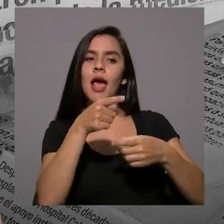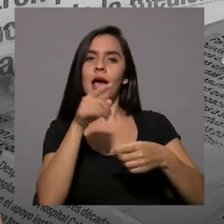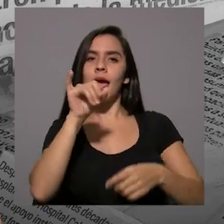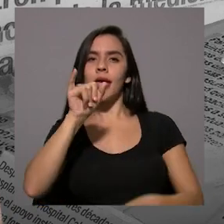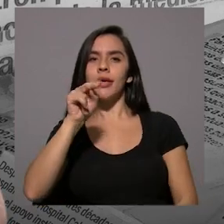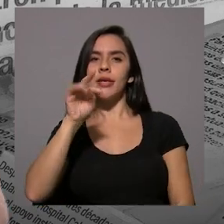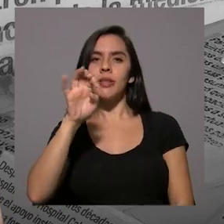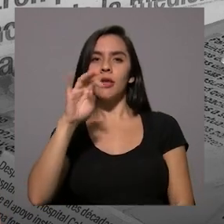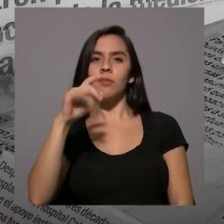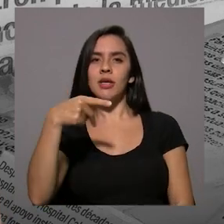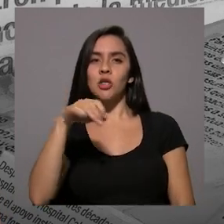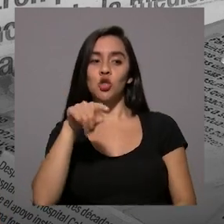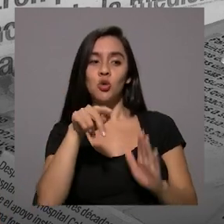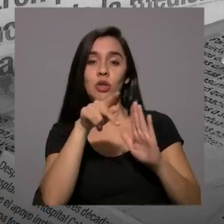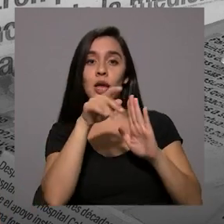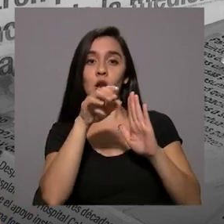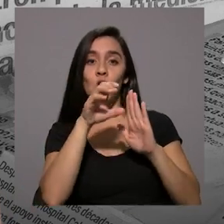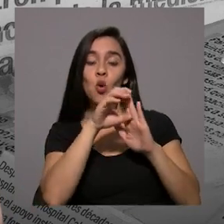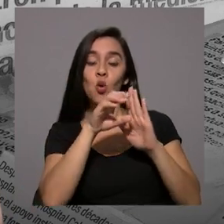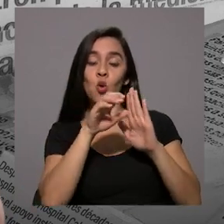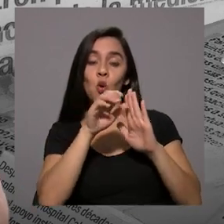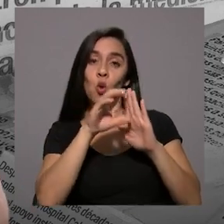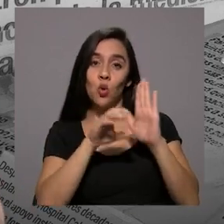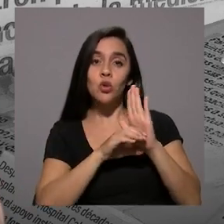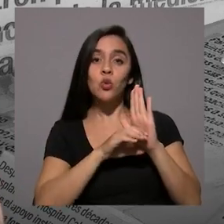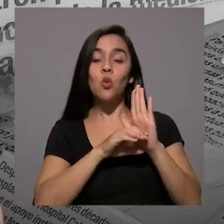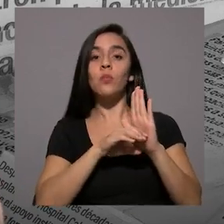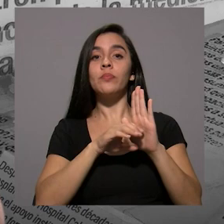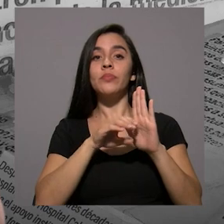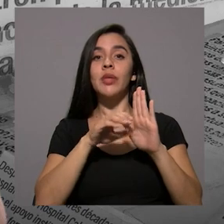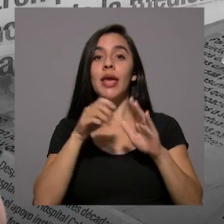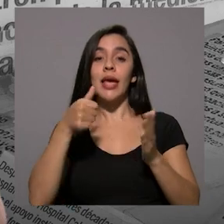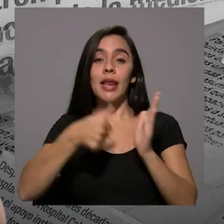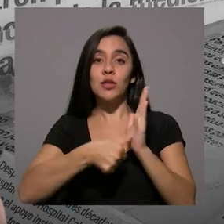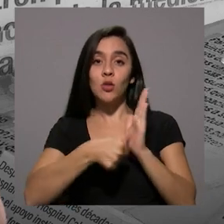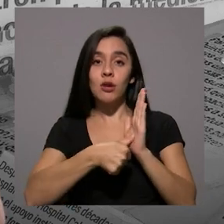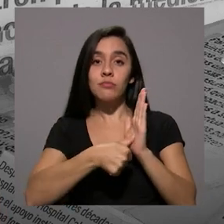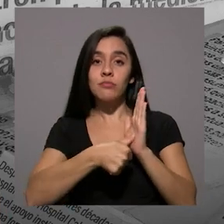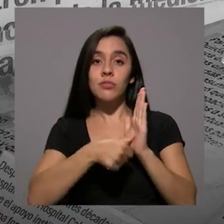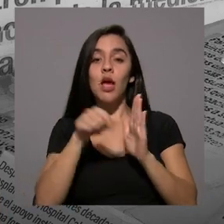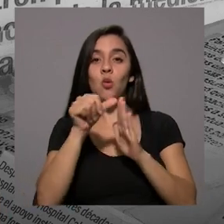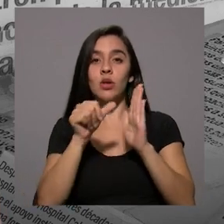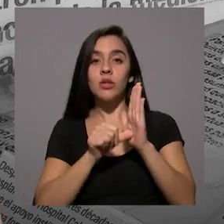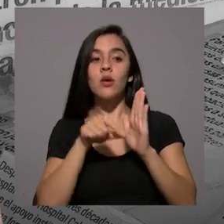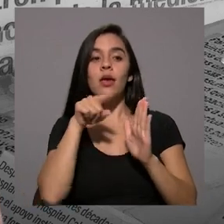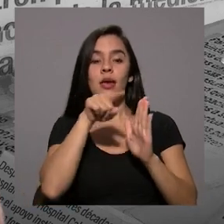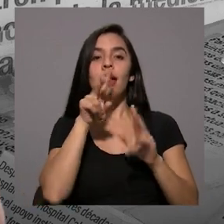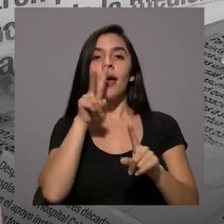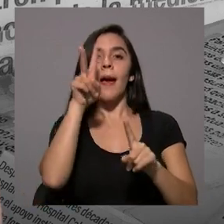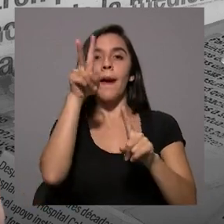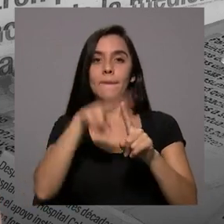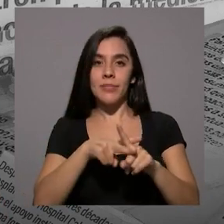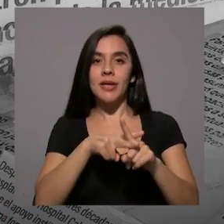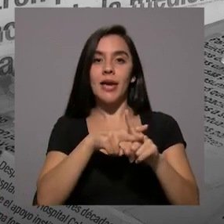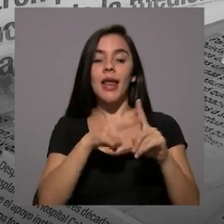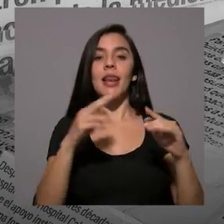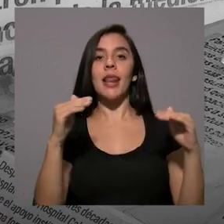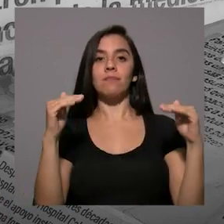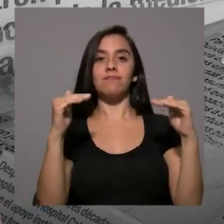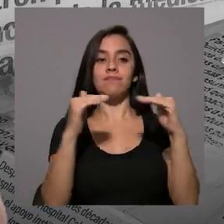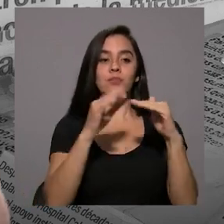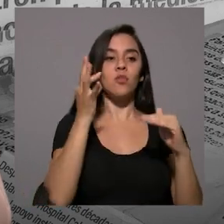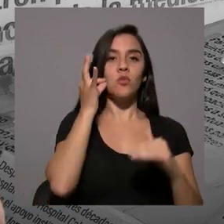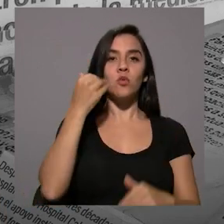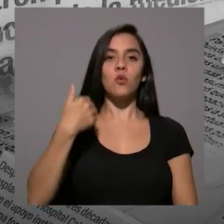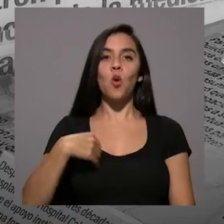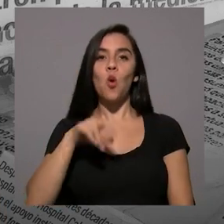un artículo en el Código Electoral y aplica la paridad horizontal para cargos uninominales.